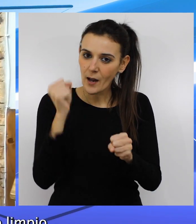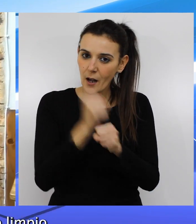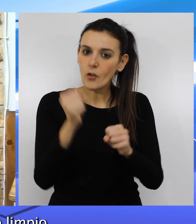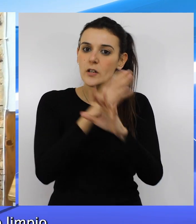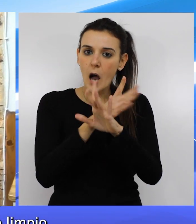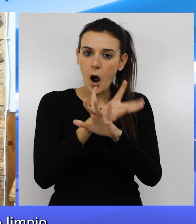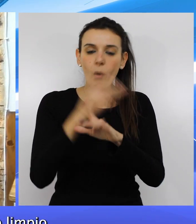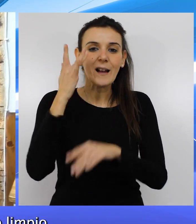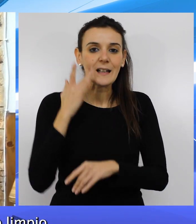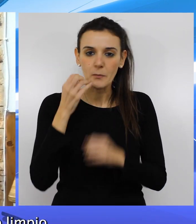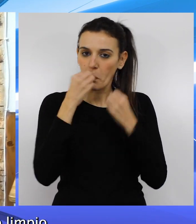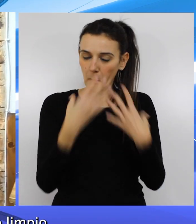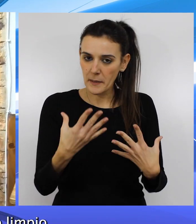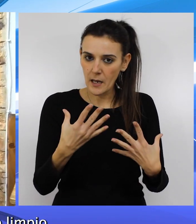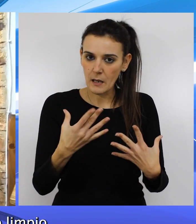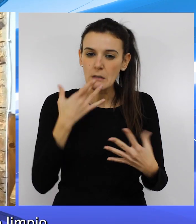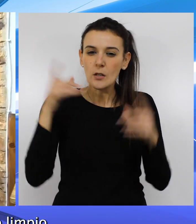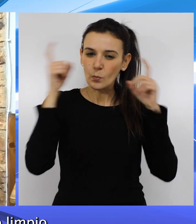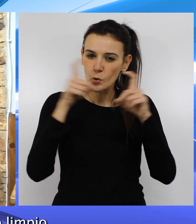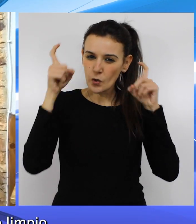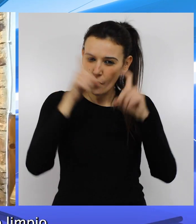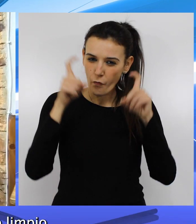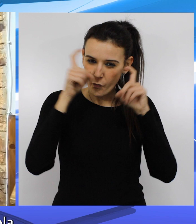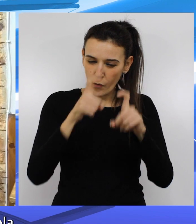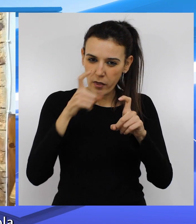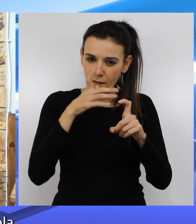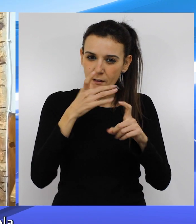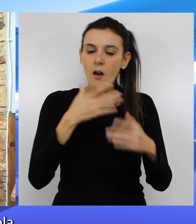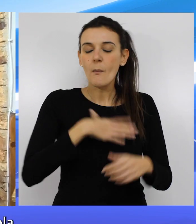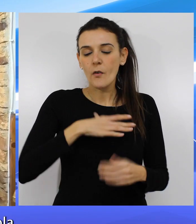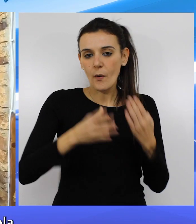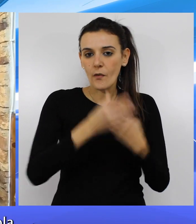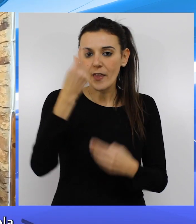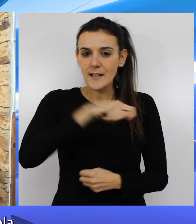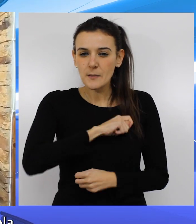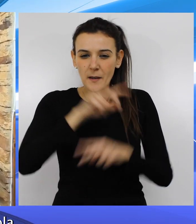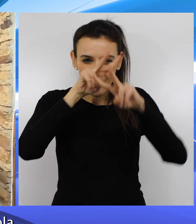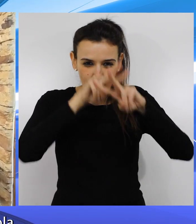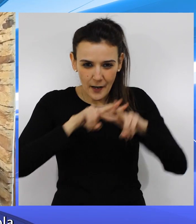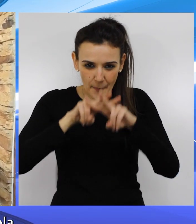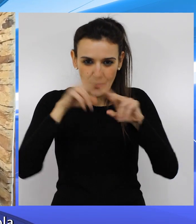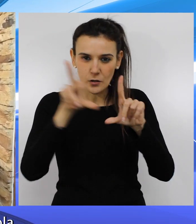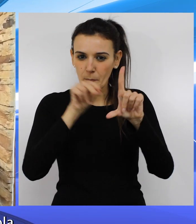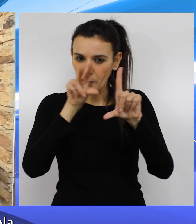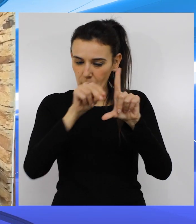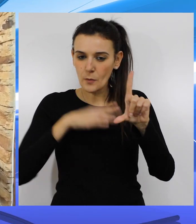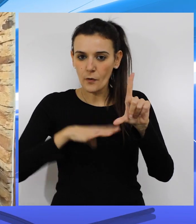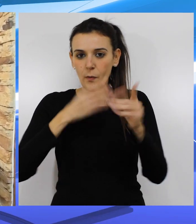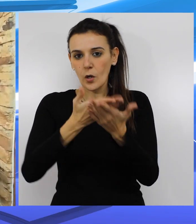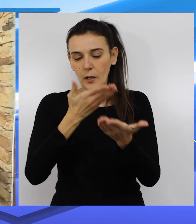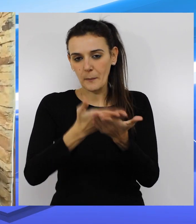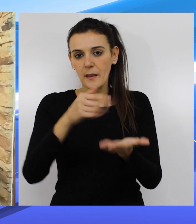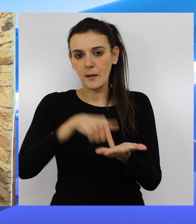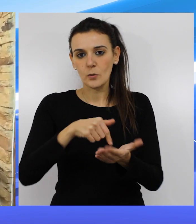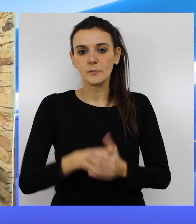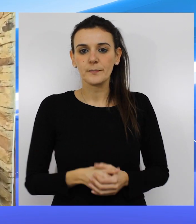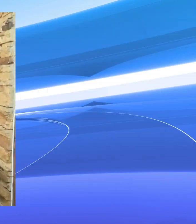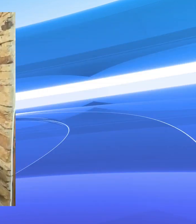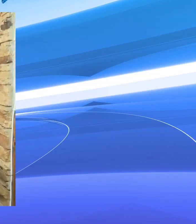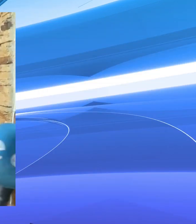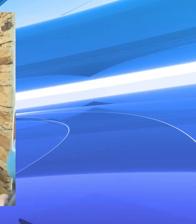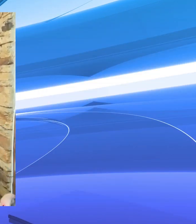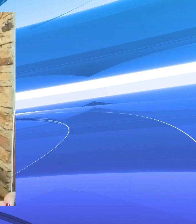currado, y han jugado limpio, y con mucho esfuerzo. Y Real Federación Española, revisar con vídeos, por favor, es lo que pedimos.